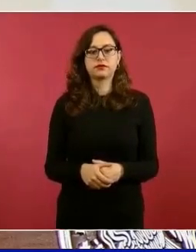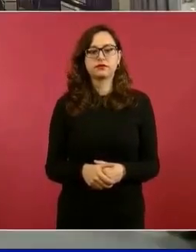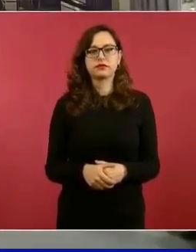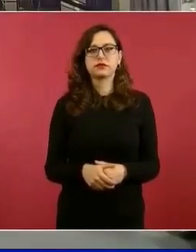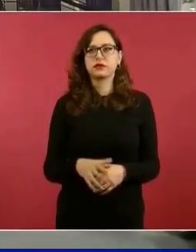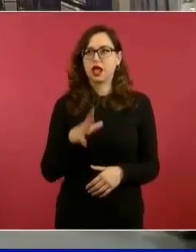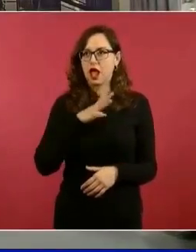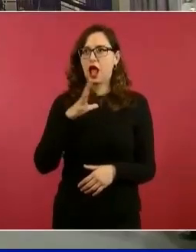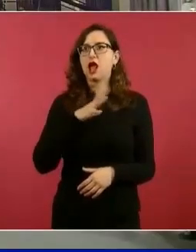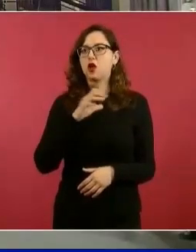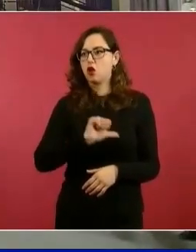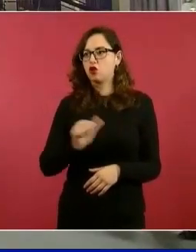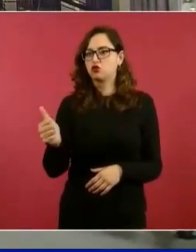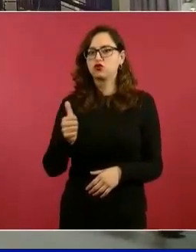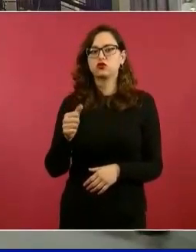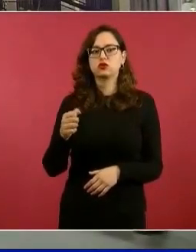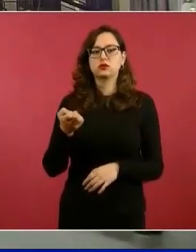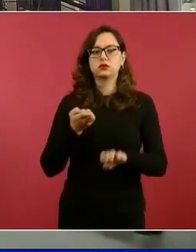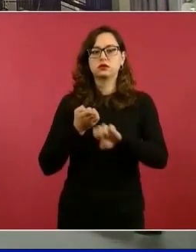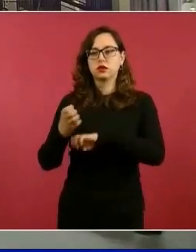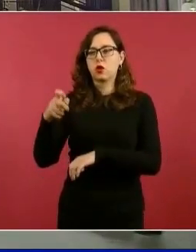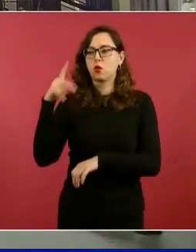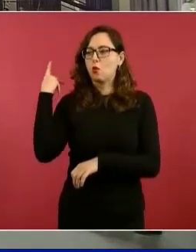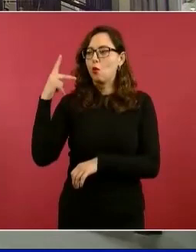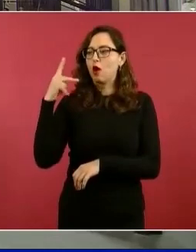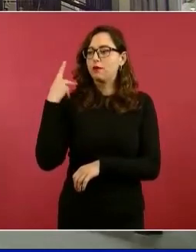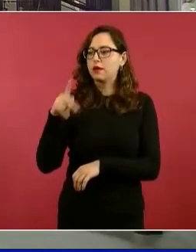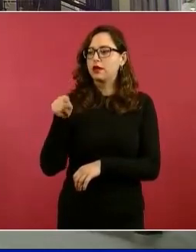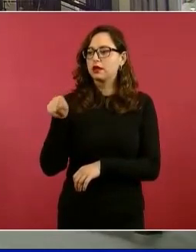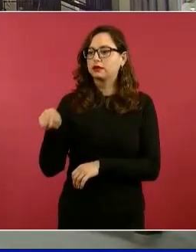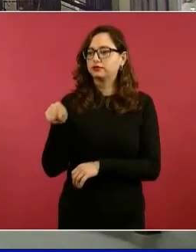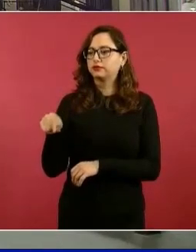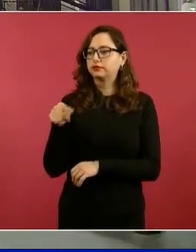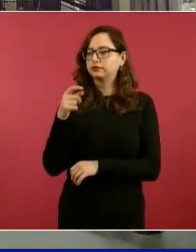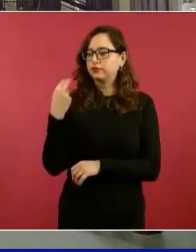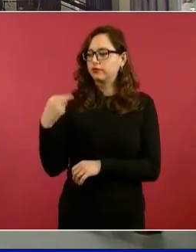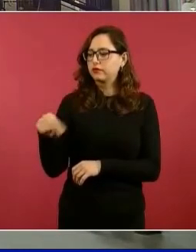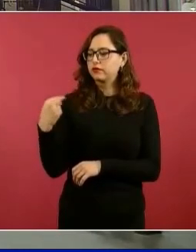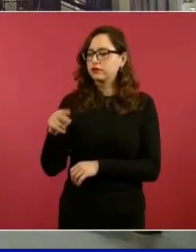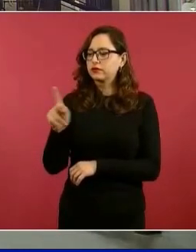de Puebla, a ver, vamos a recordar, Daniel Cabrera,